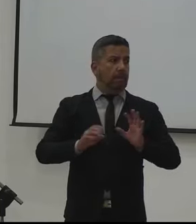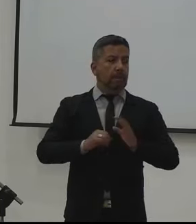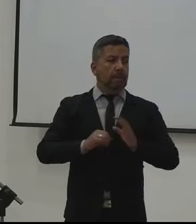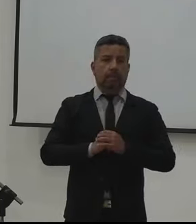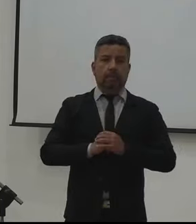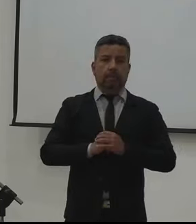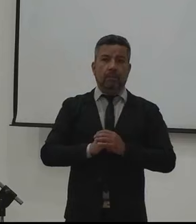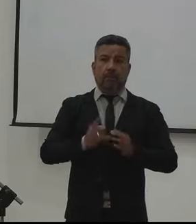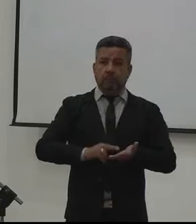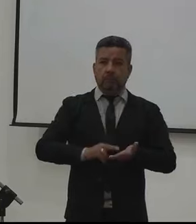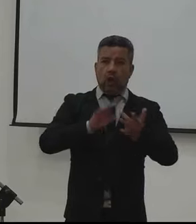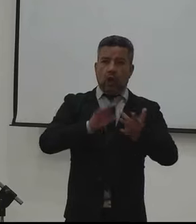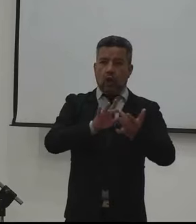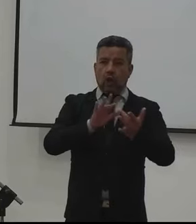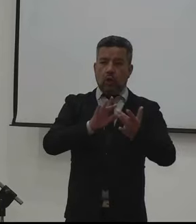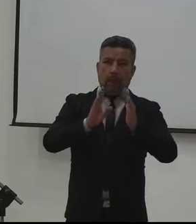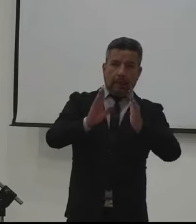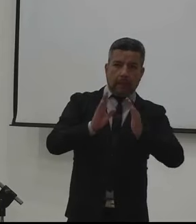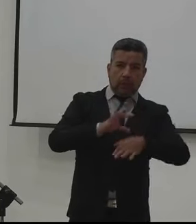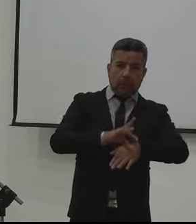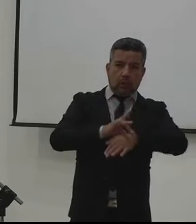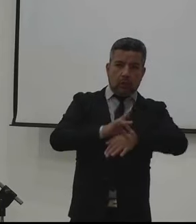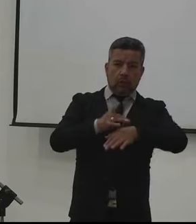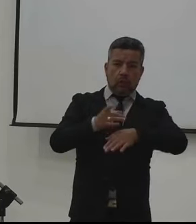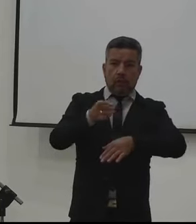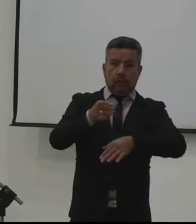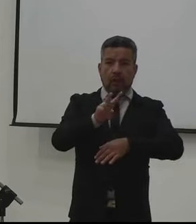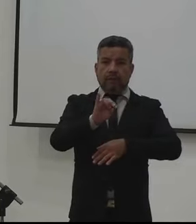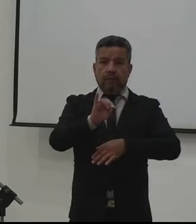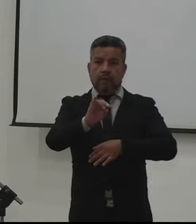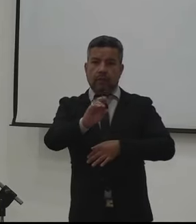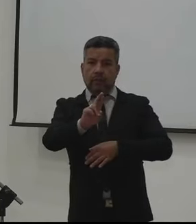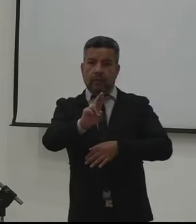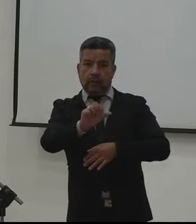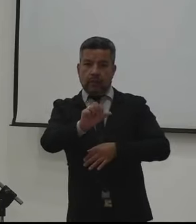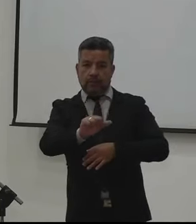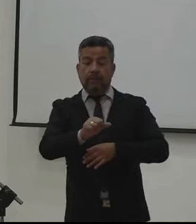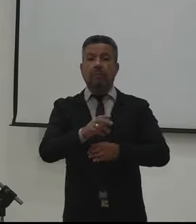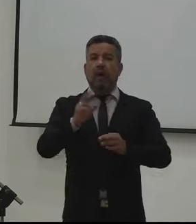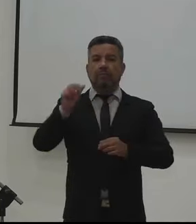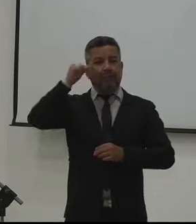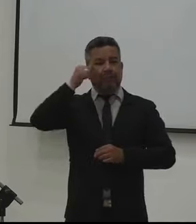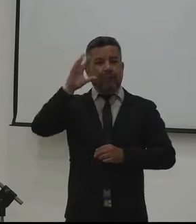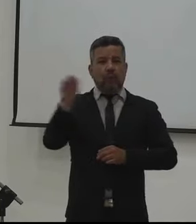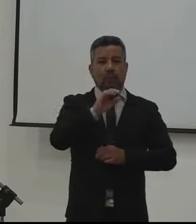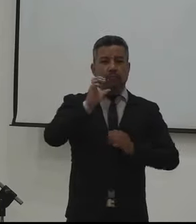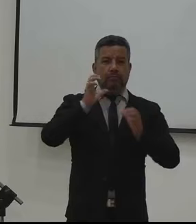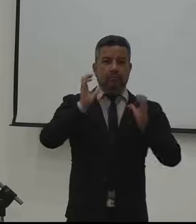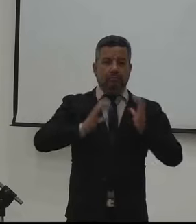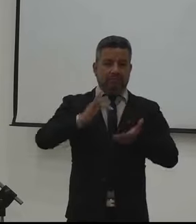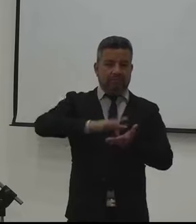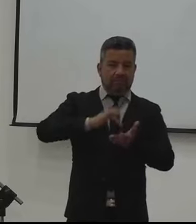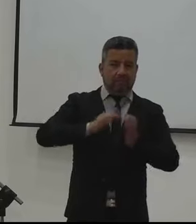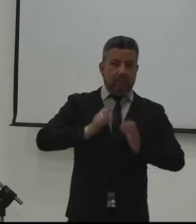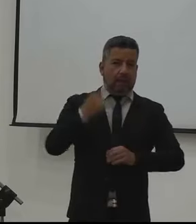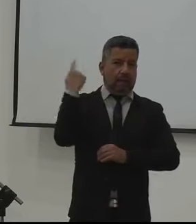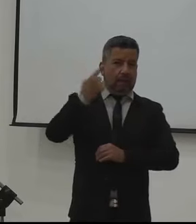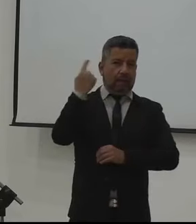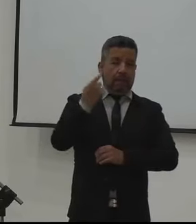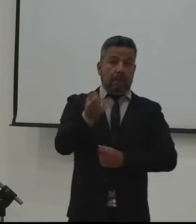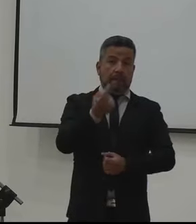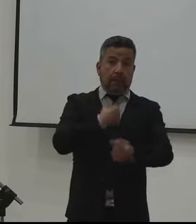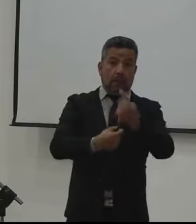muy bien si logramos de pronto conexión estamos pendientes doctor Gaviria le recordamos a todos los participantes y a la ciudadanía en general